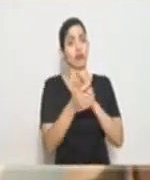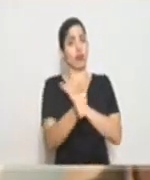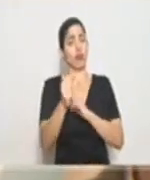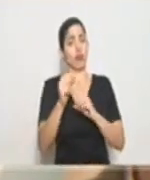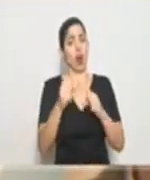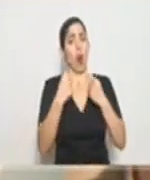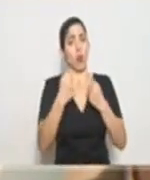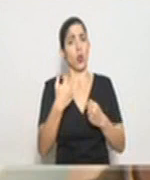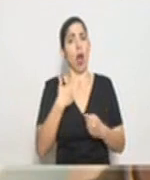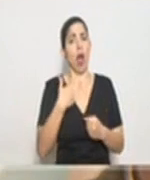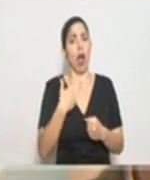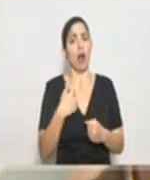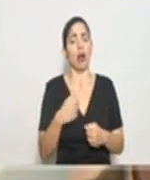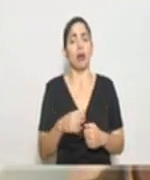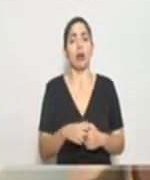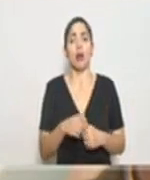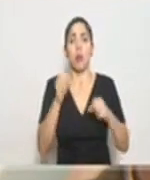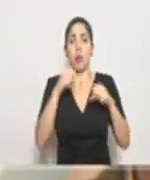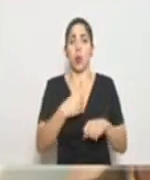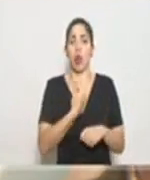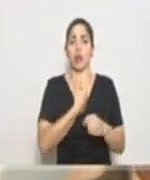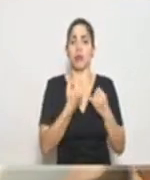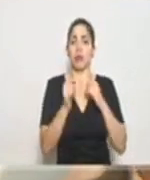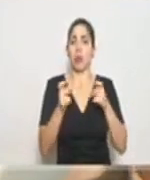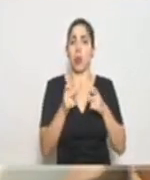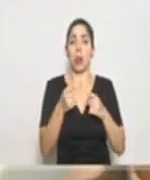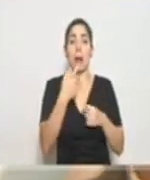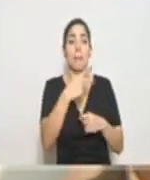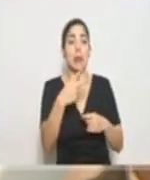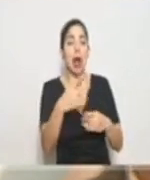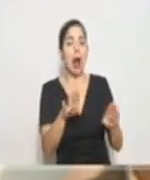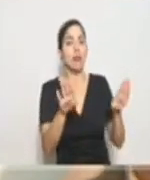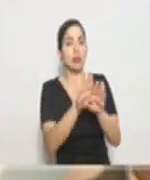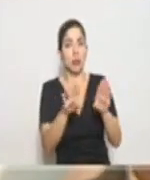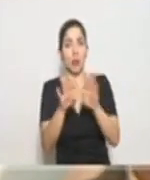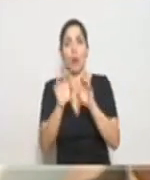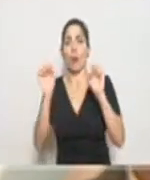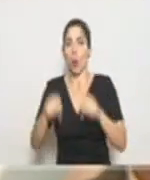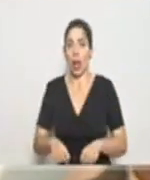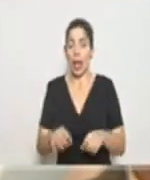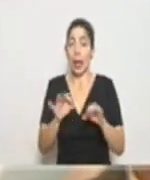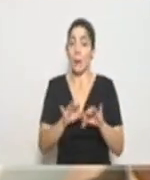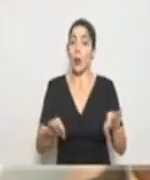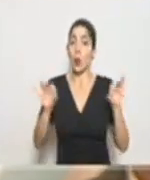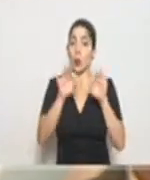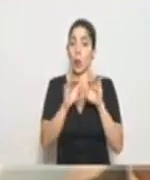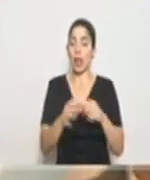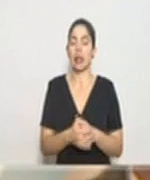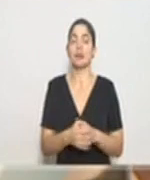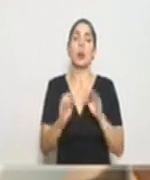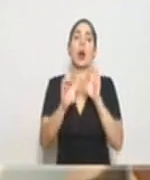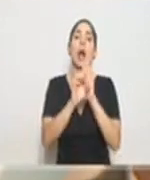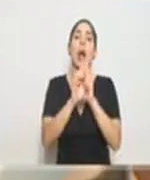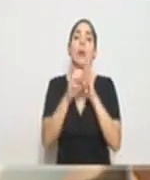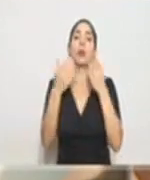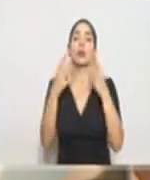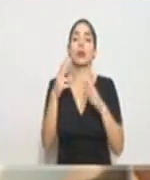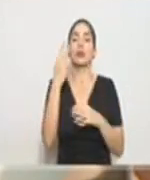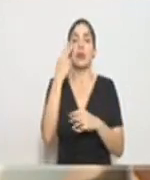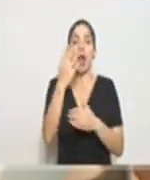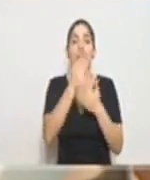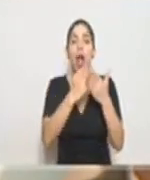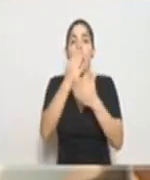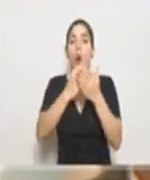de hacer esa autonomía de cierre de playas y de otros lugares. Es importante nosotros en… Por ejemplo, yo he visto que ya hay